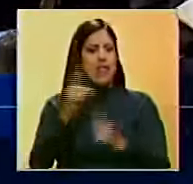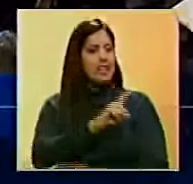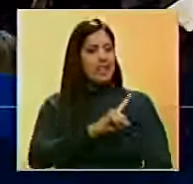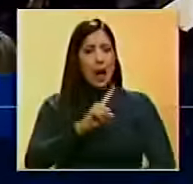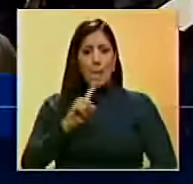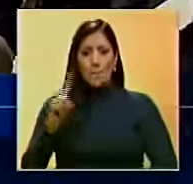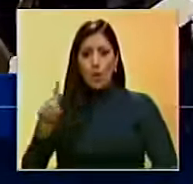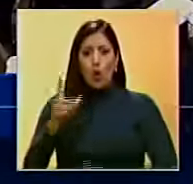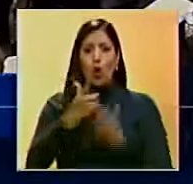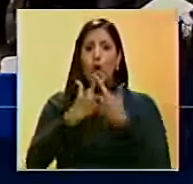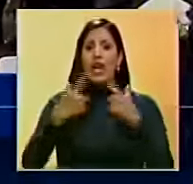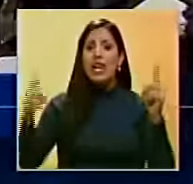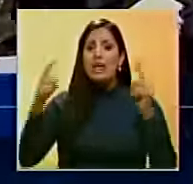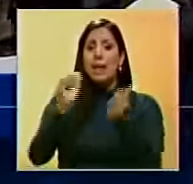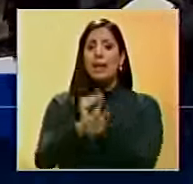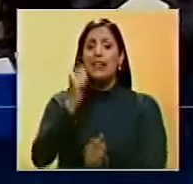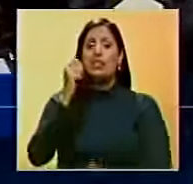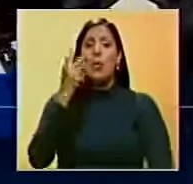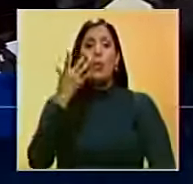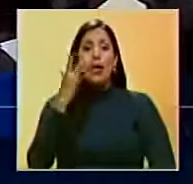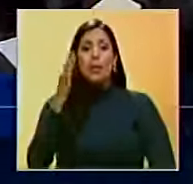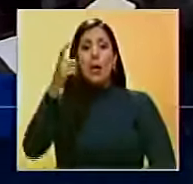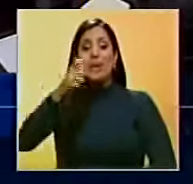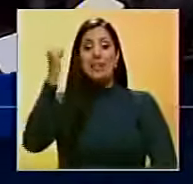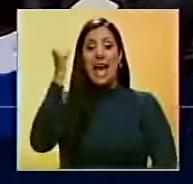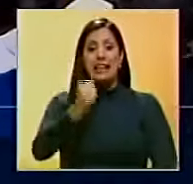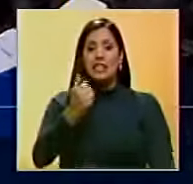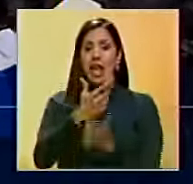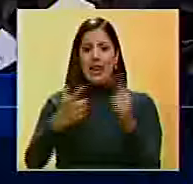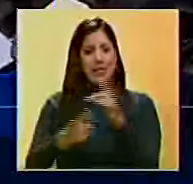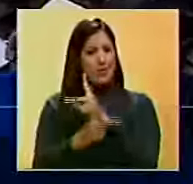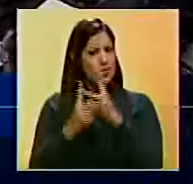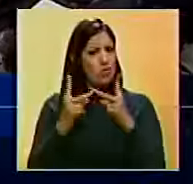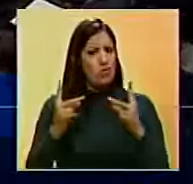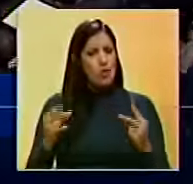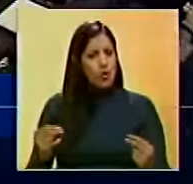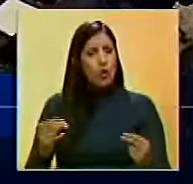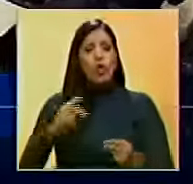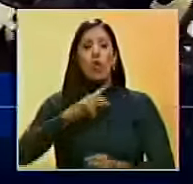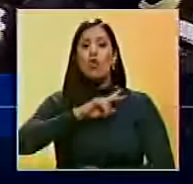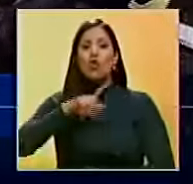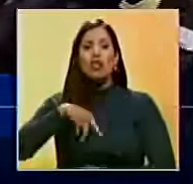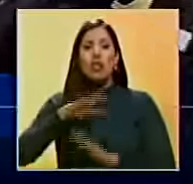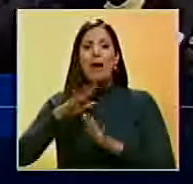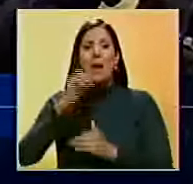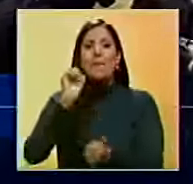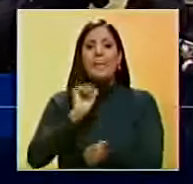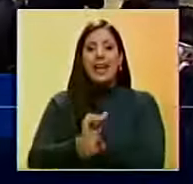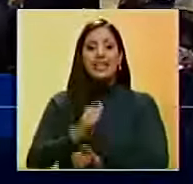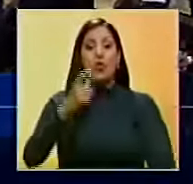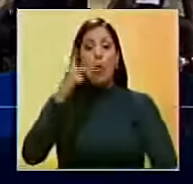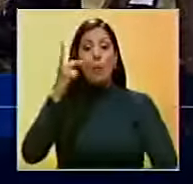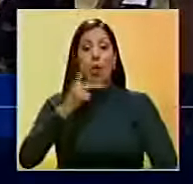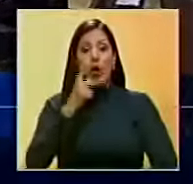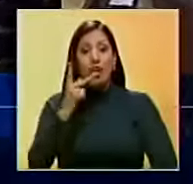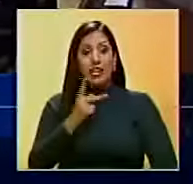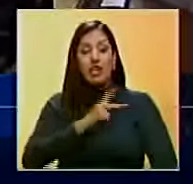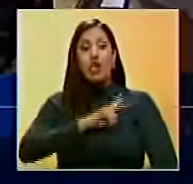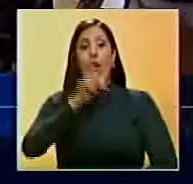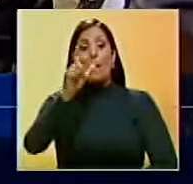Tampoco queda amnistiado ningún homicida. Son nuestros presos políticos,